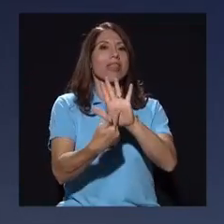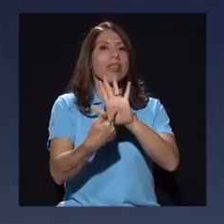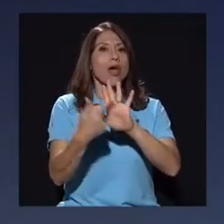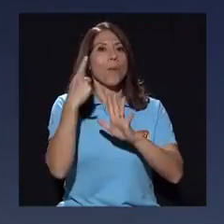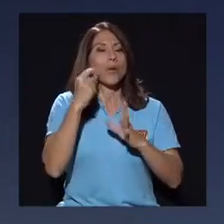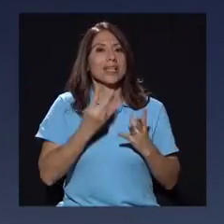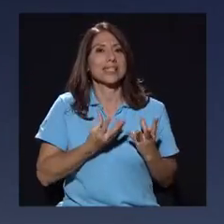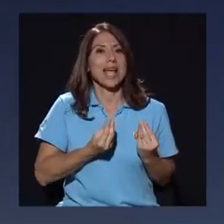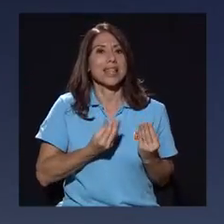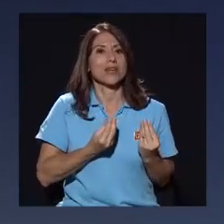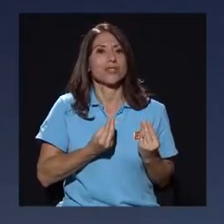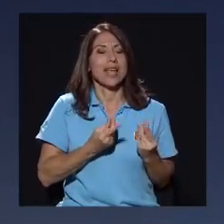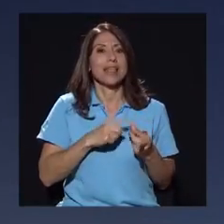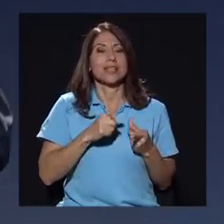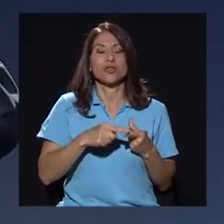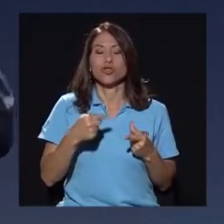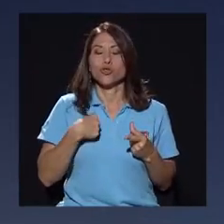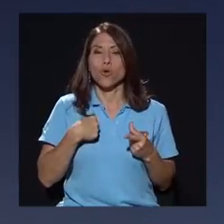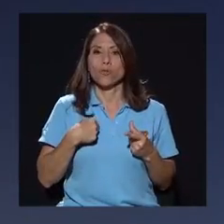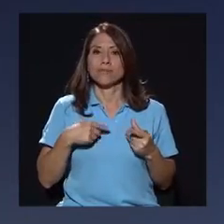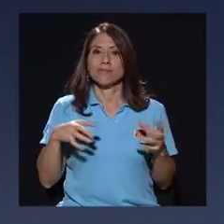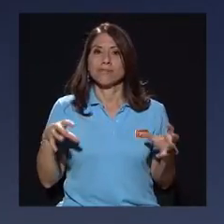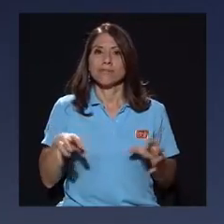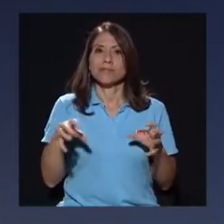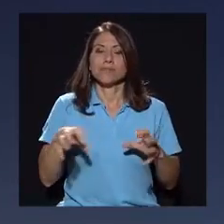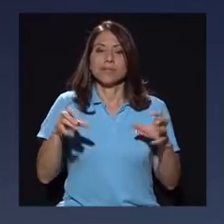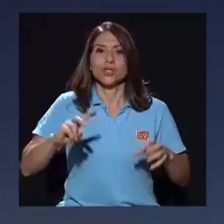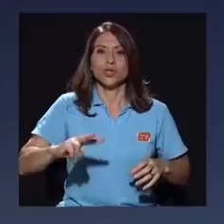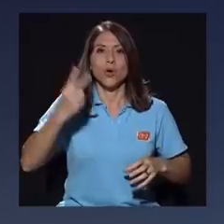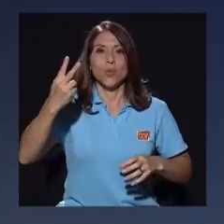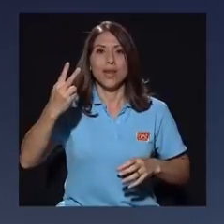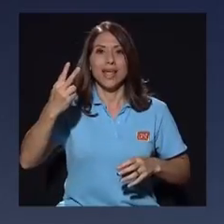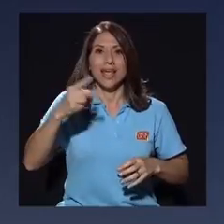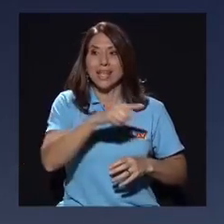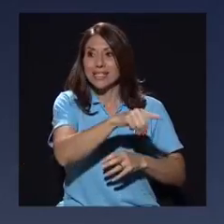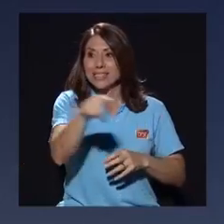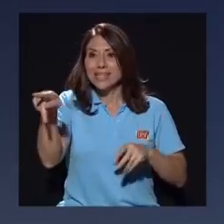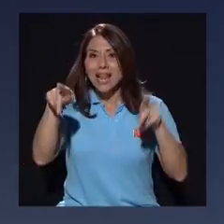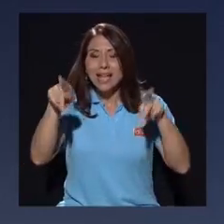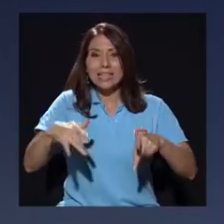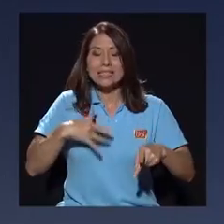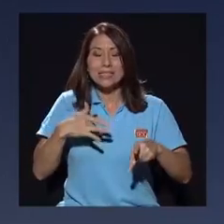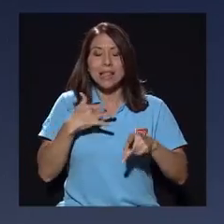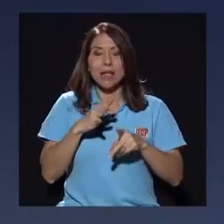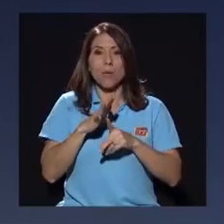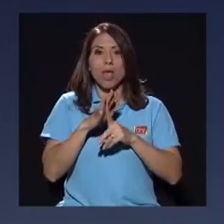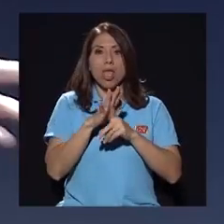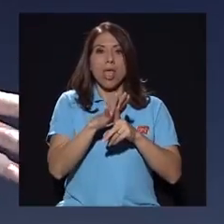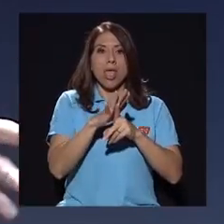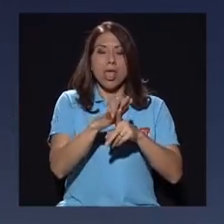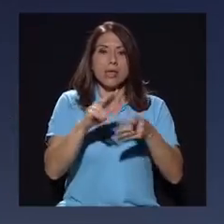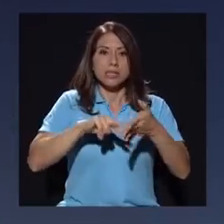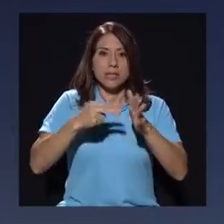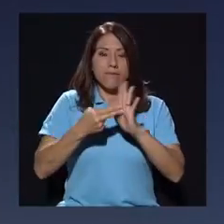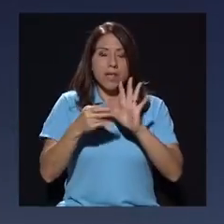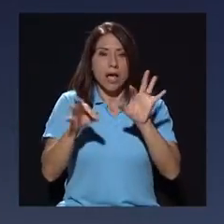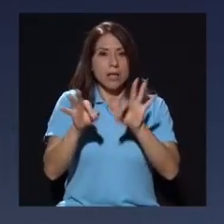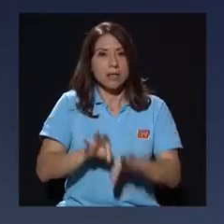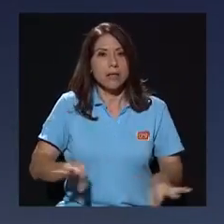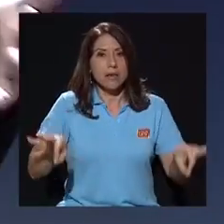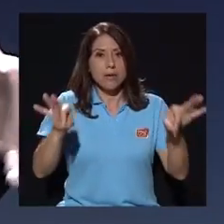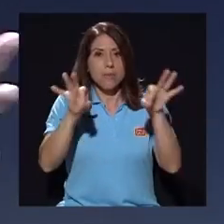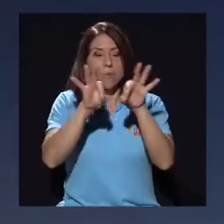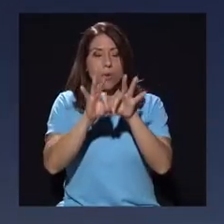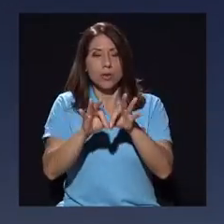aterrorizadas. Eso más bien a mí me activó al doble, porque cuando tenés ese tipo de intimidación en la gente es porque así de grande es la